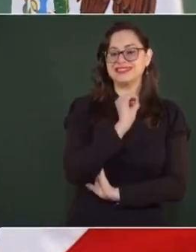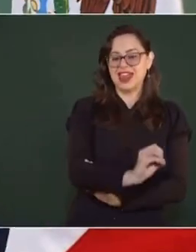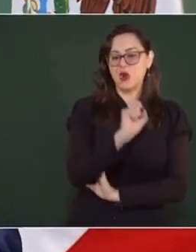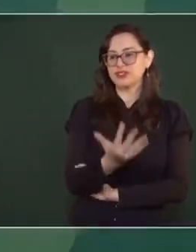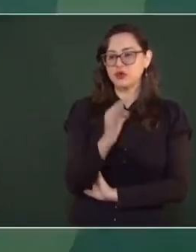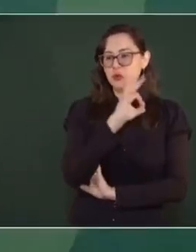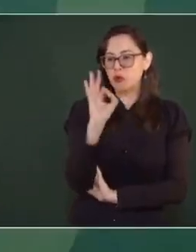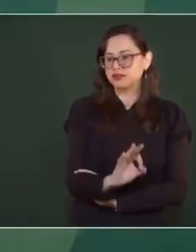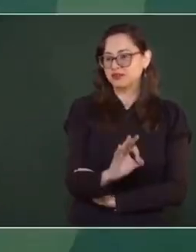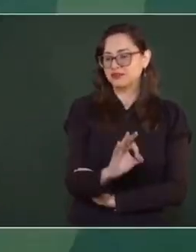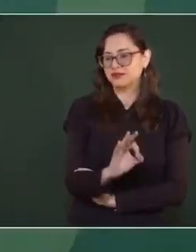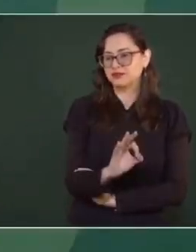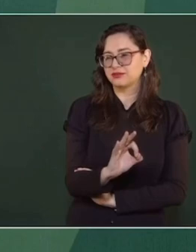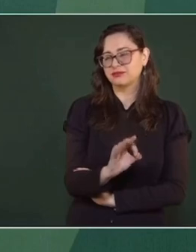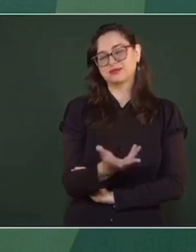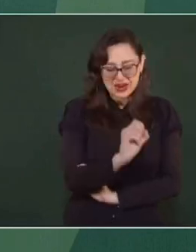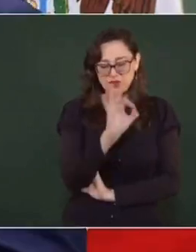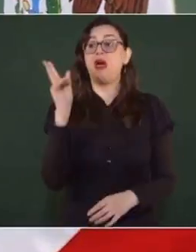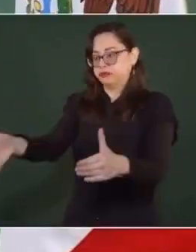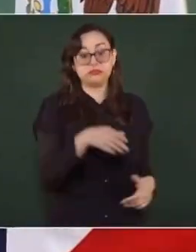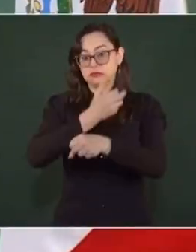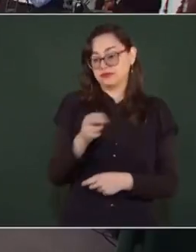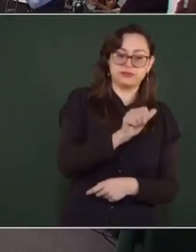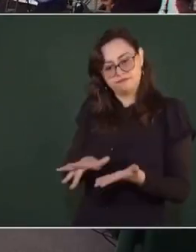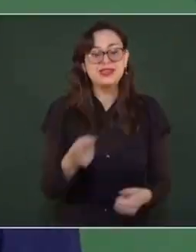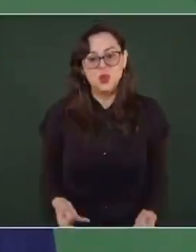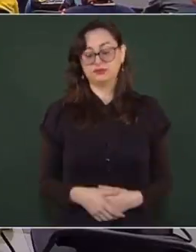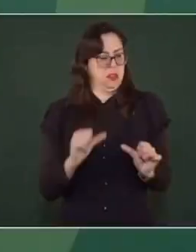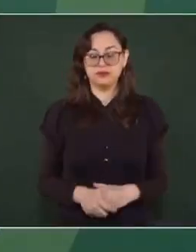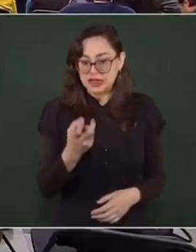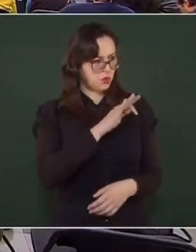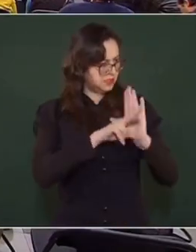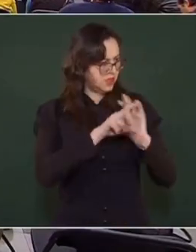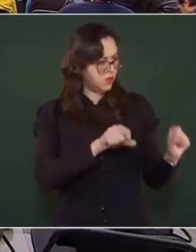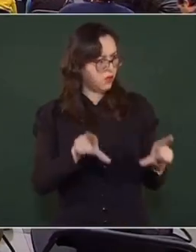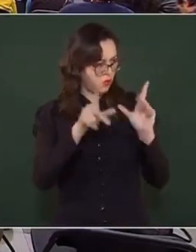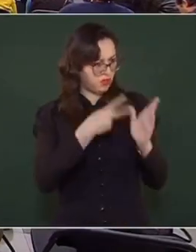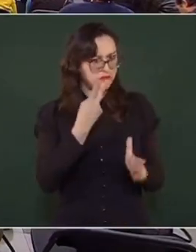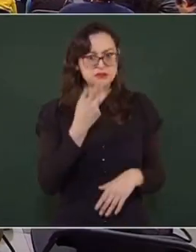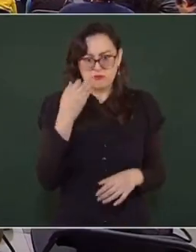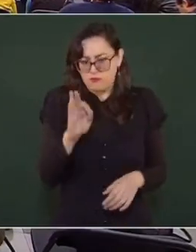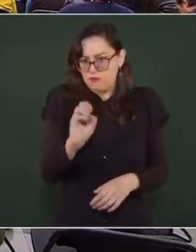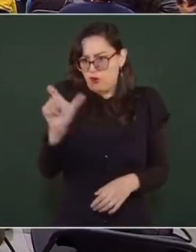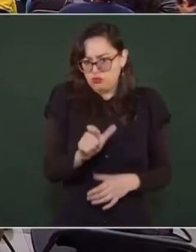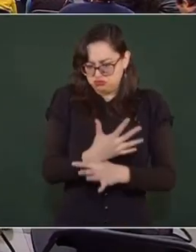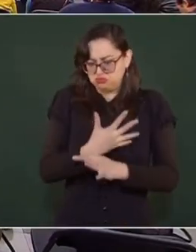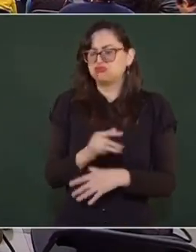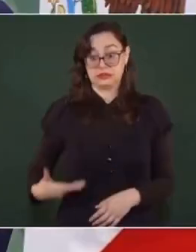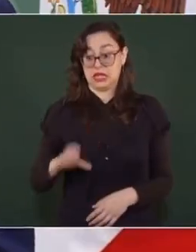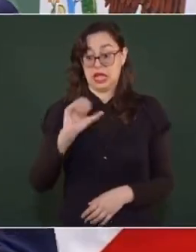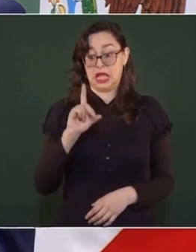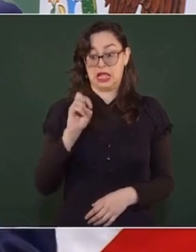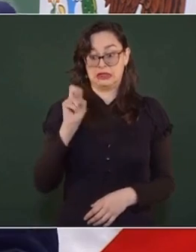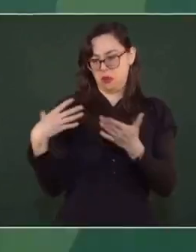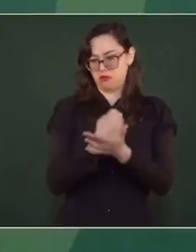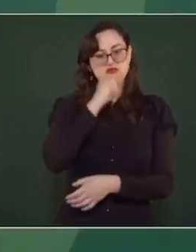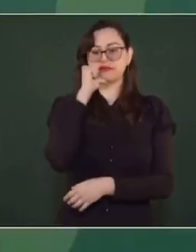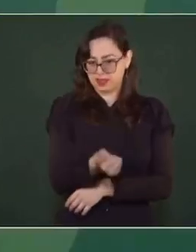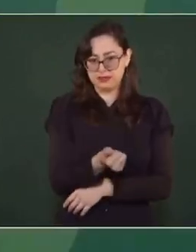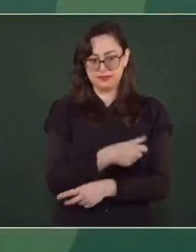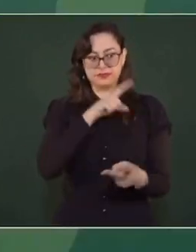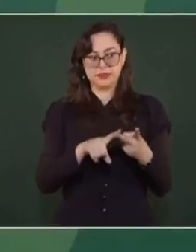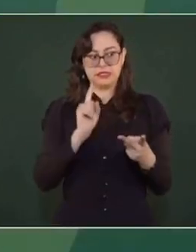pero hay evidencias, pruebas. Una eternidad más tarde. Entonces, ¿qué hace Calderón? Primero demuestra